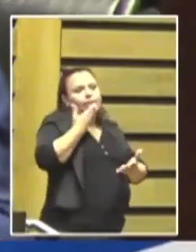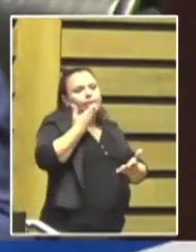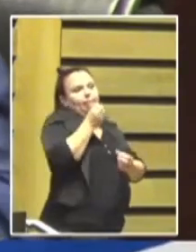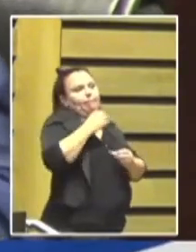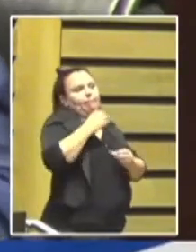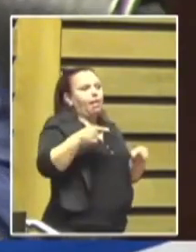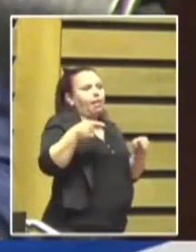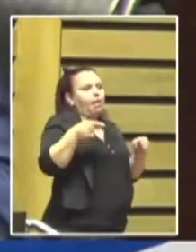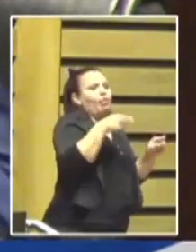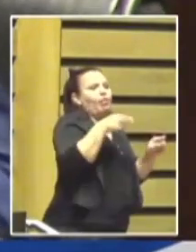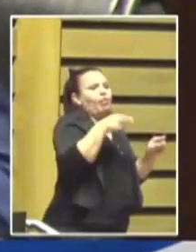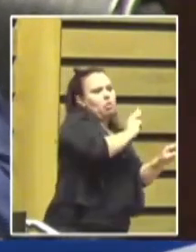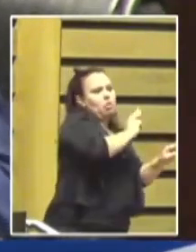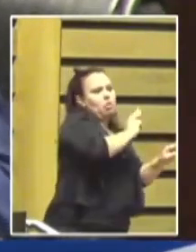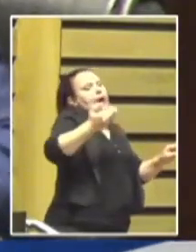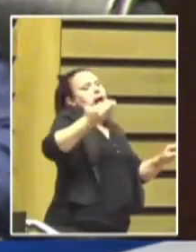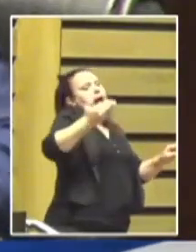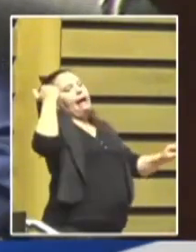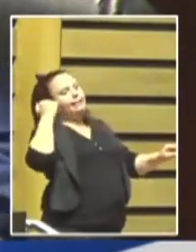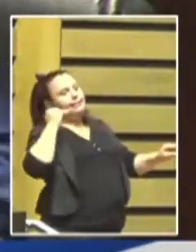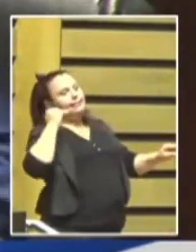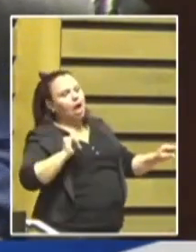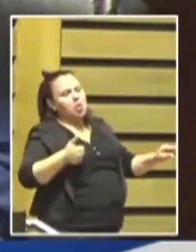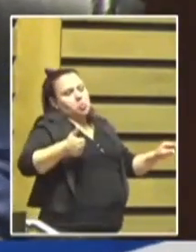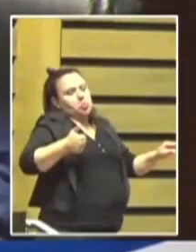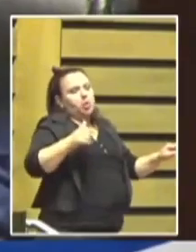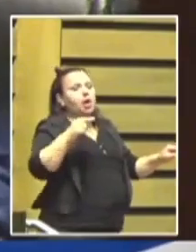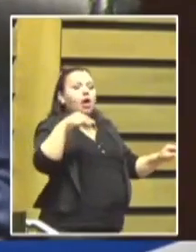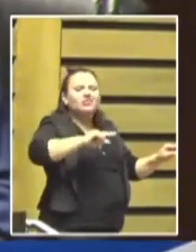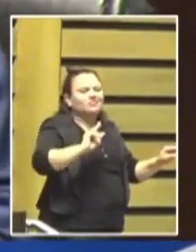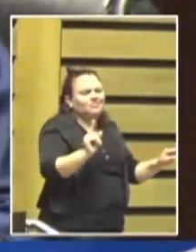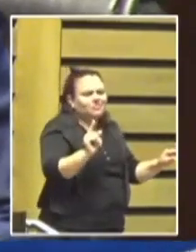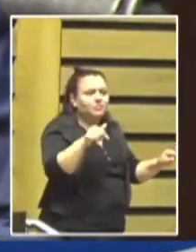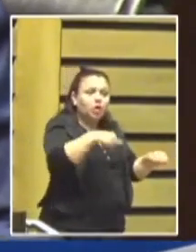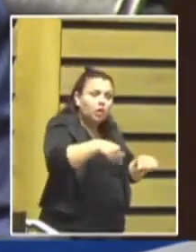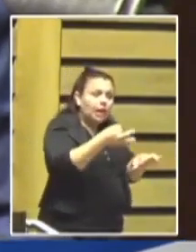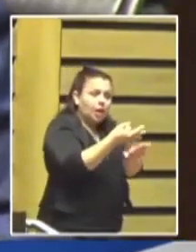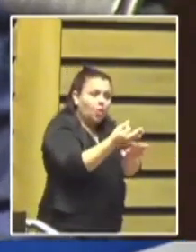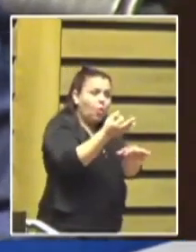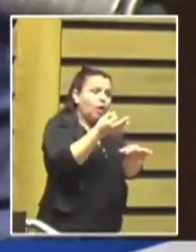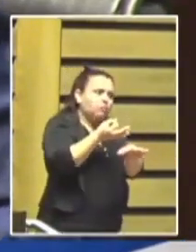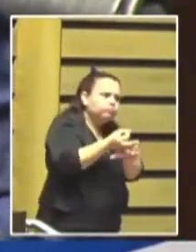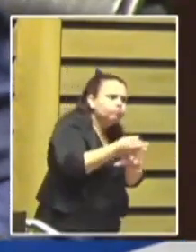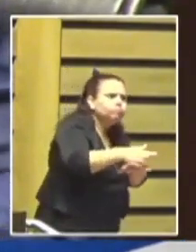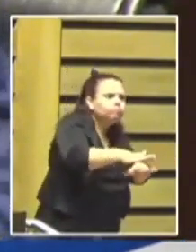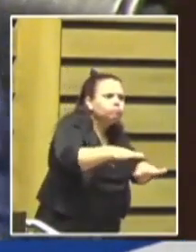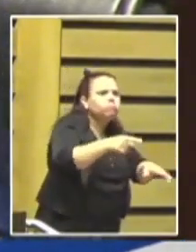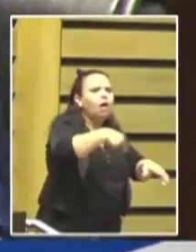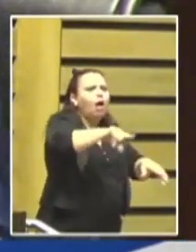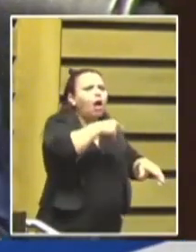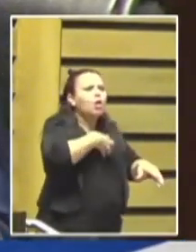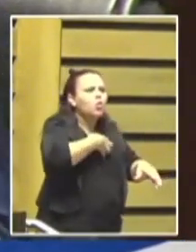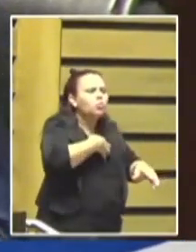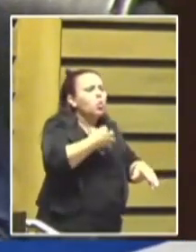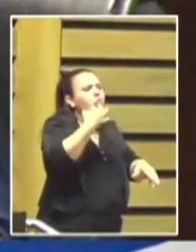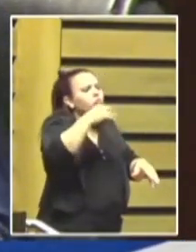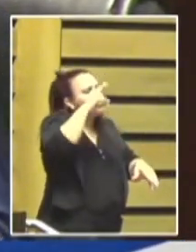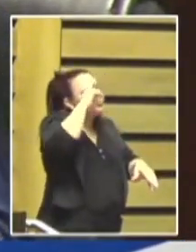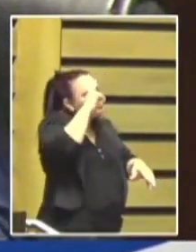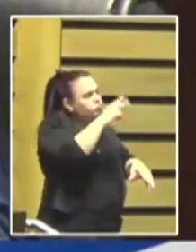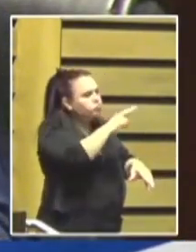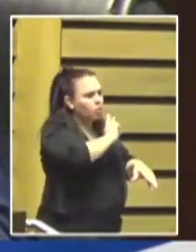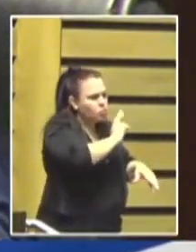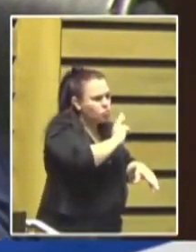lo correcto. Le enseñamos a nuestros alumnos en la escuela que se debe respetar a las mujeres, y la verdad que,